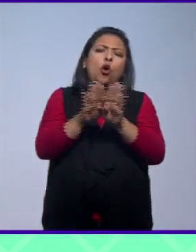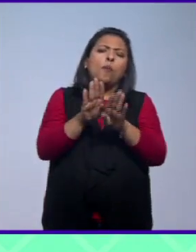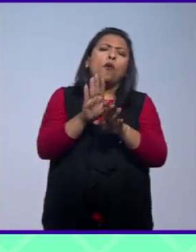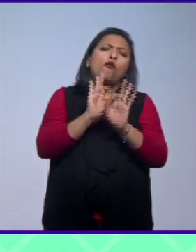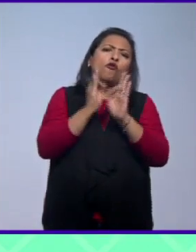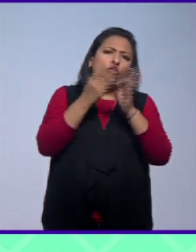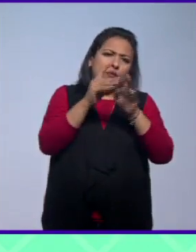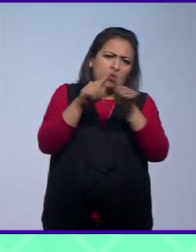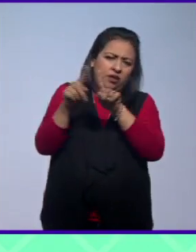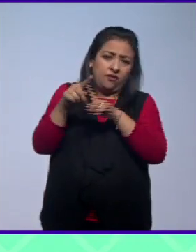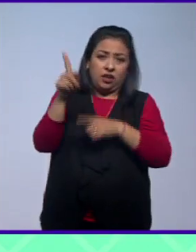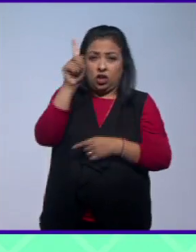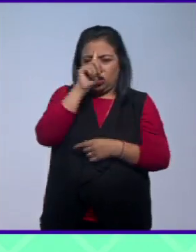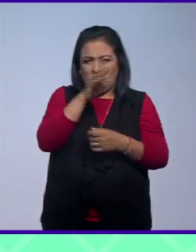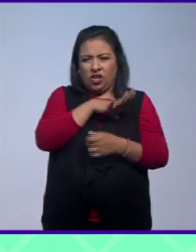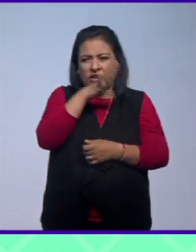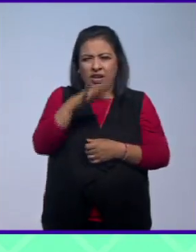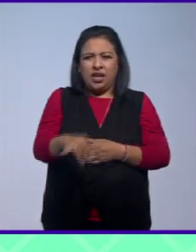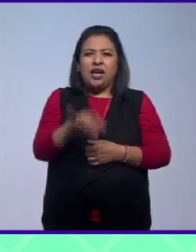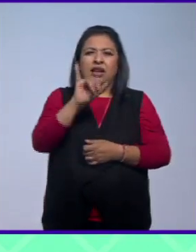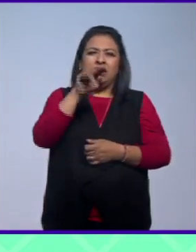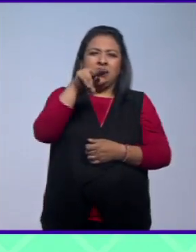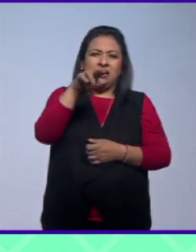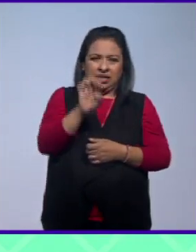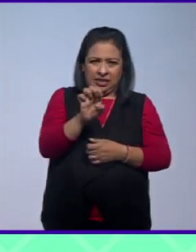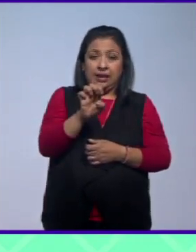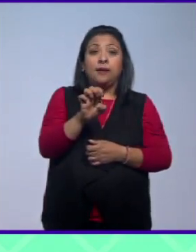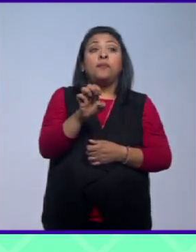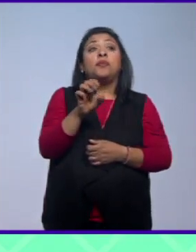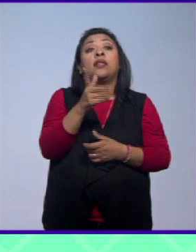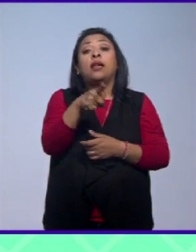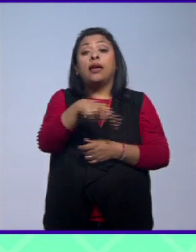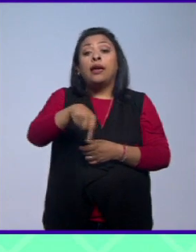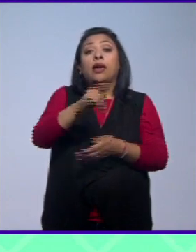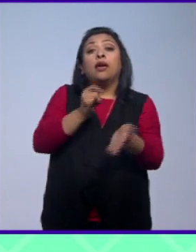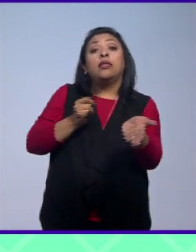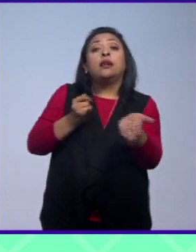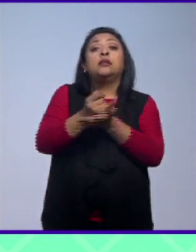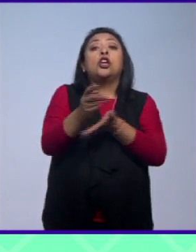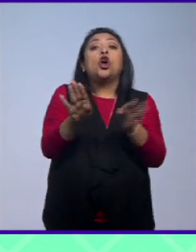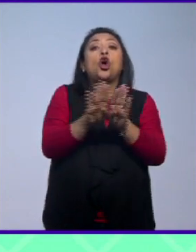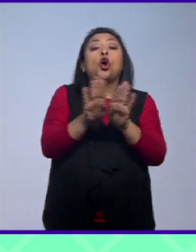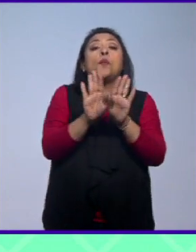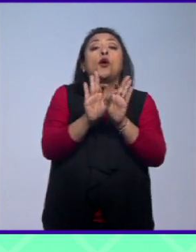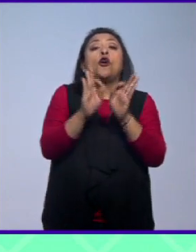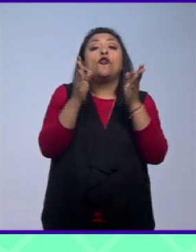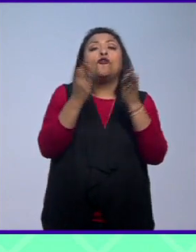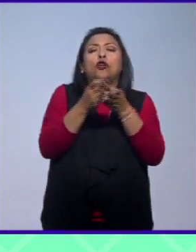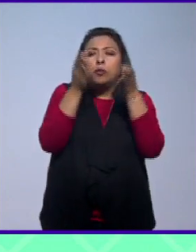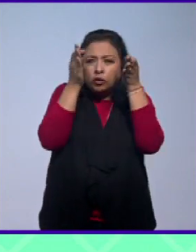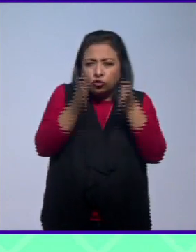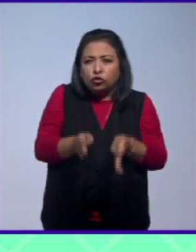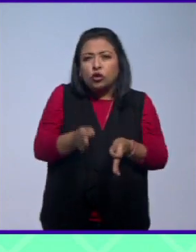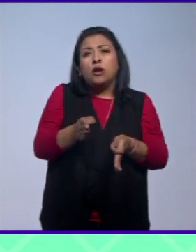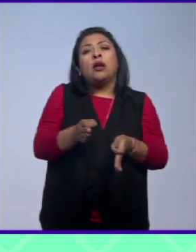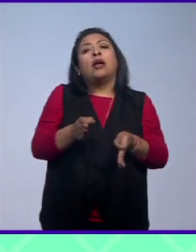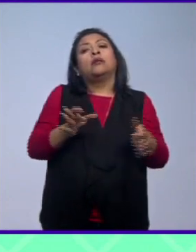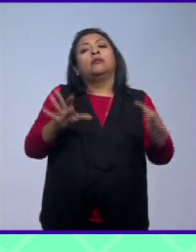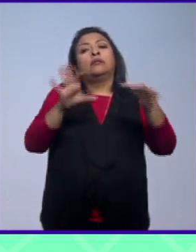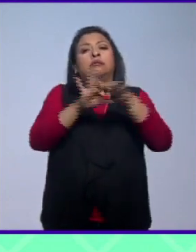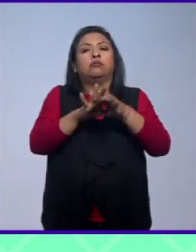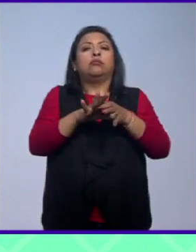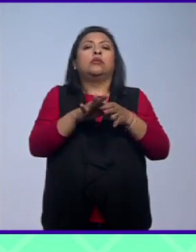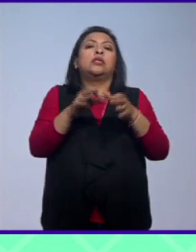el consejo general del instituto nacional electoral será quien decida el mecanismo óptimo de acuerdo con